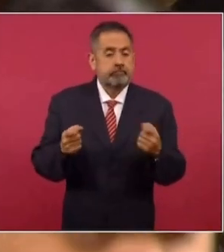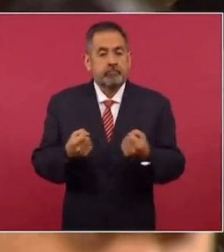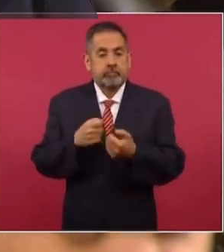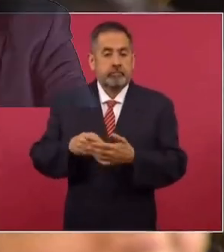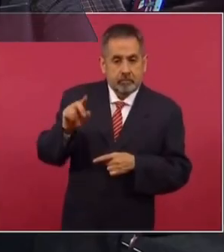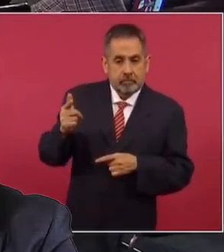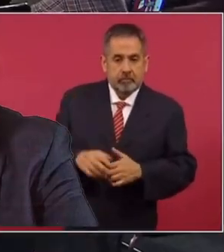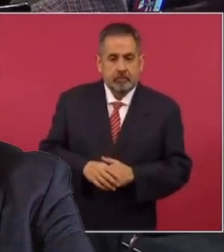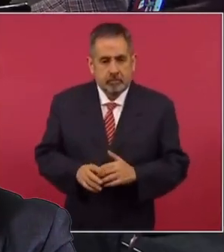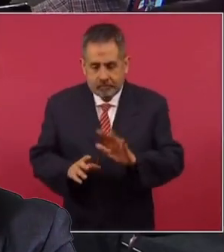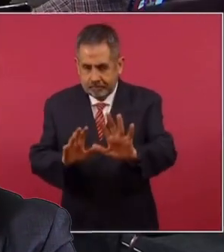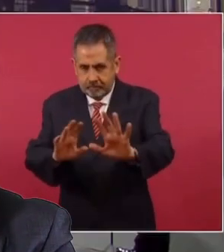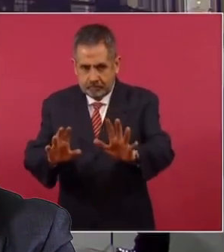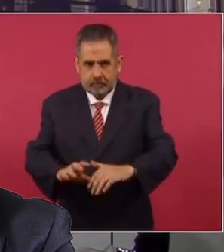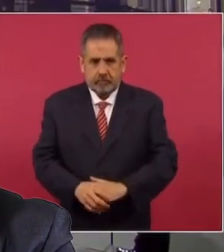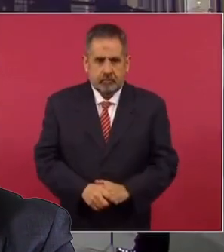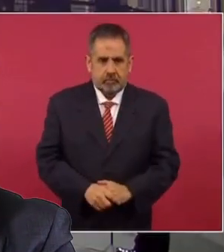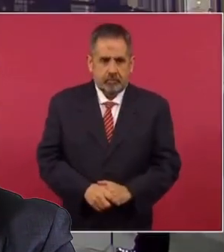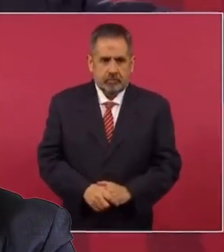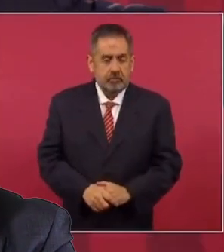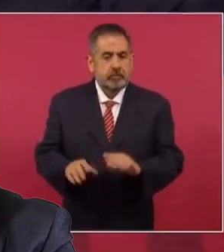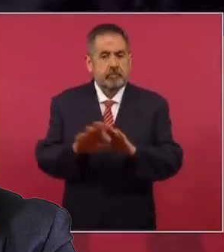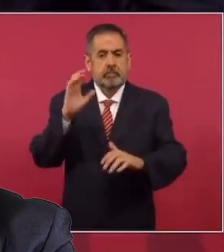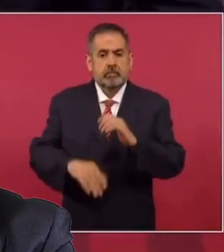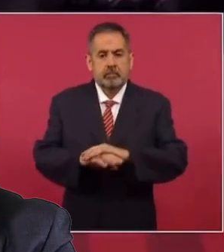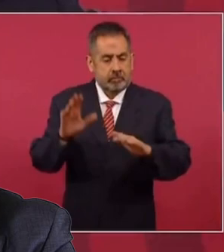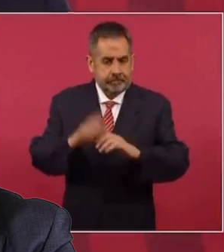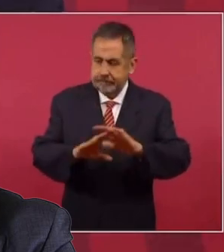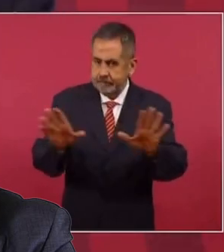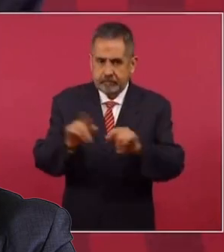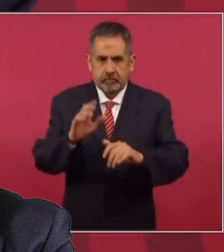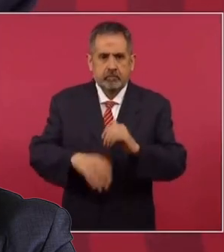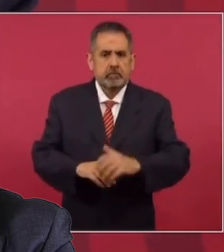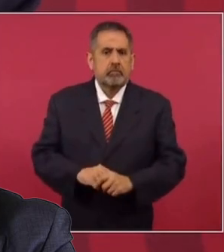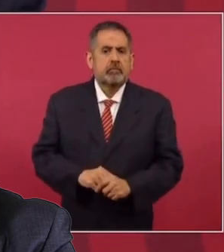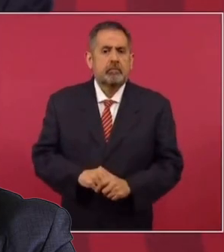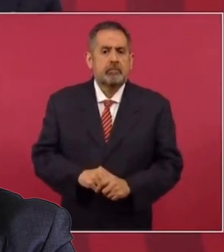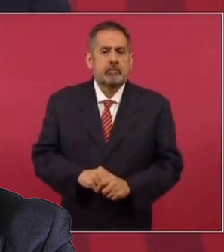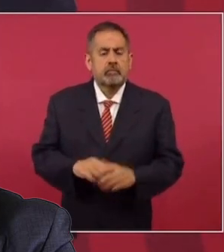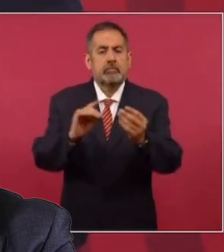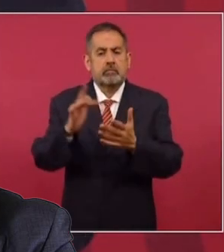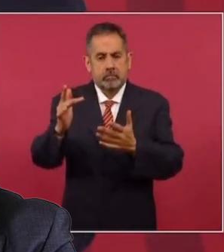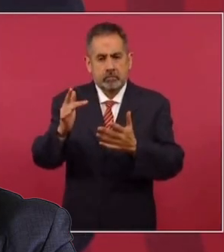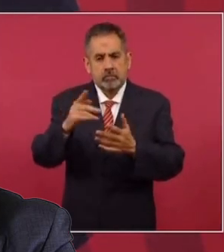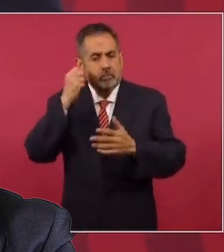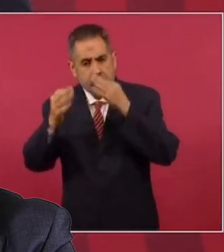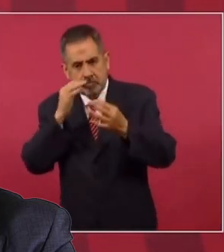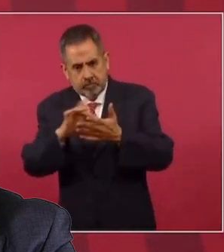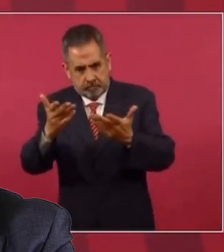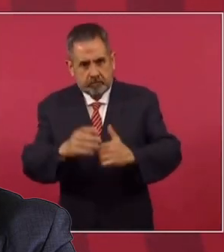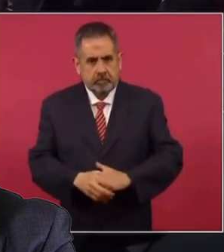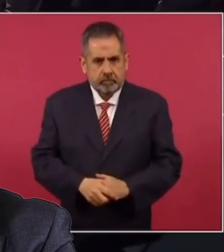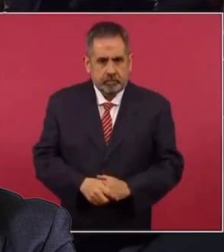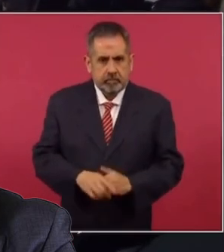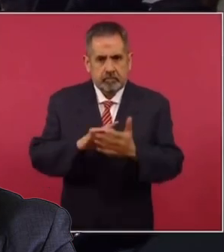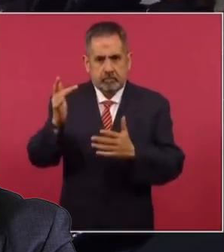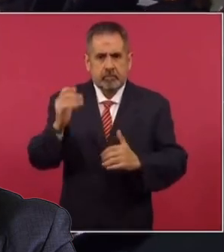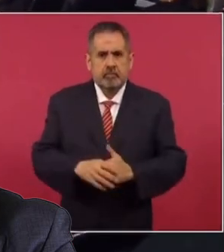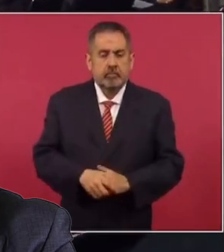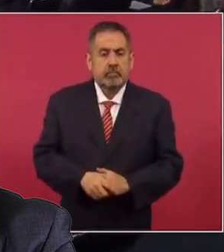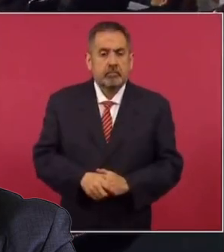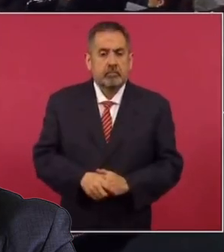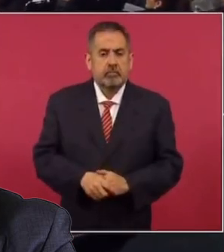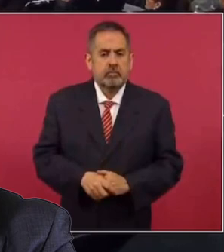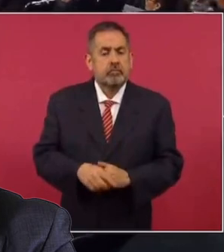es dueño de la UNED. Ya, ya, ya, Ya acabó, ya acabó. Este, muchas gracias por tu exposición. Muchas gracias por tu exposición.